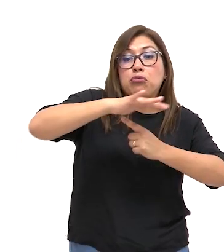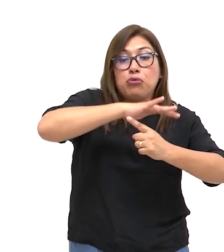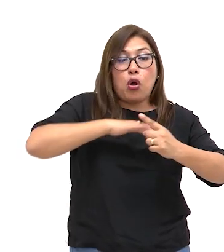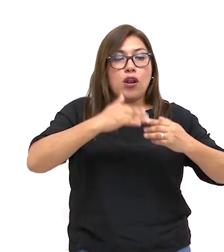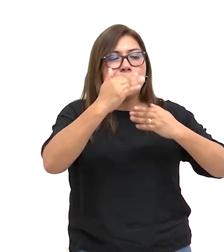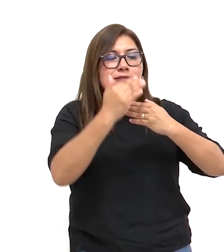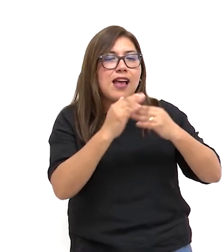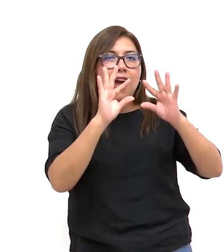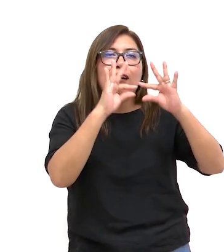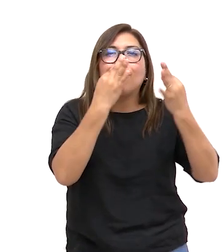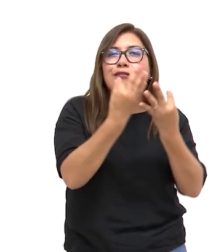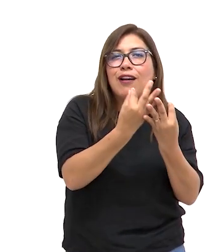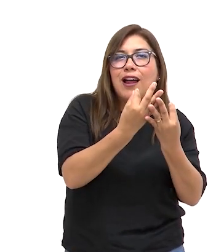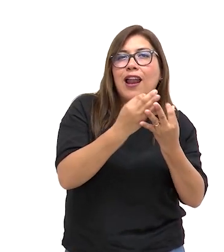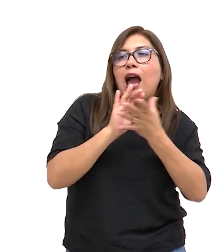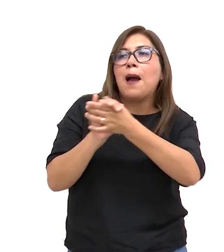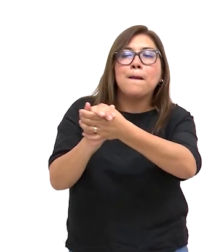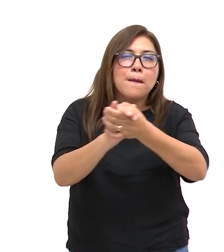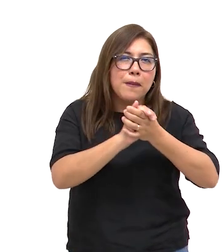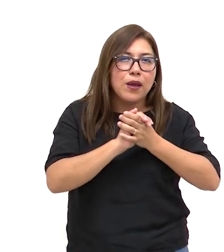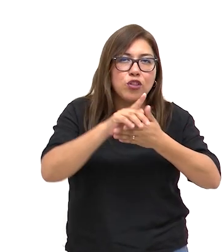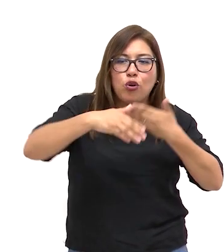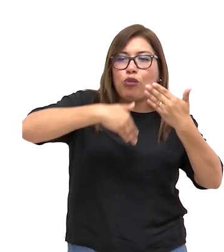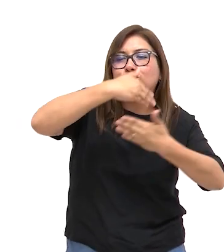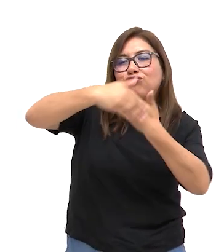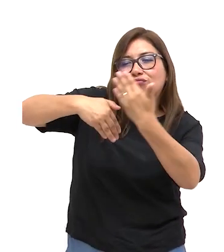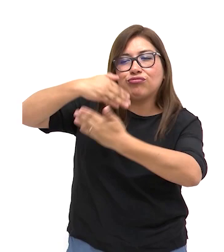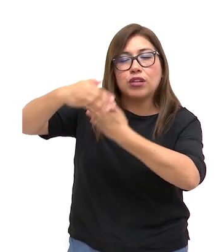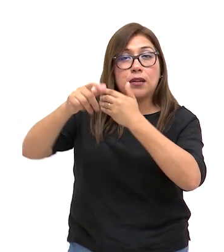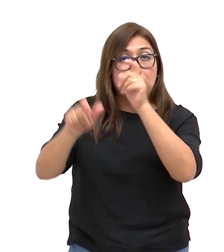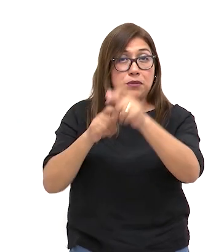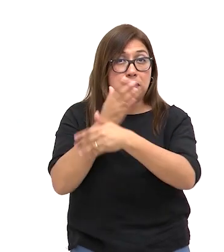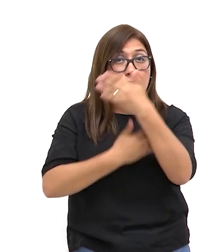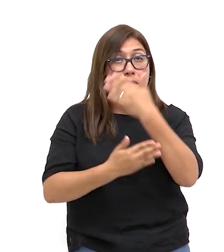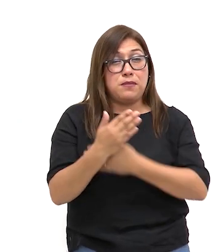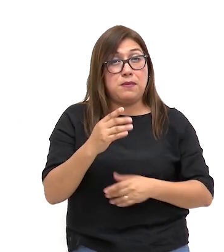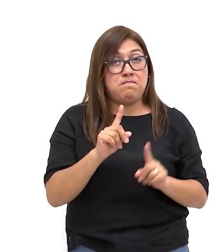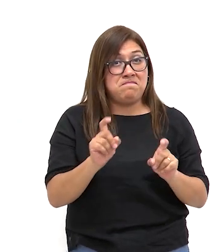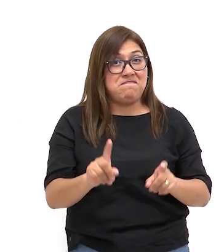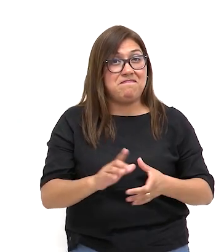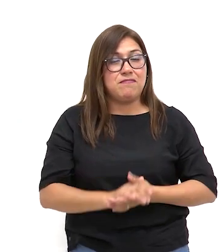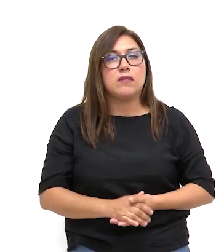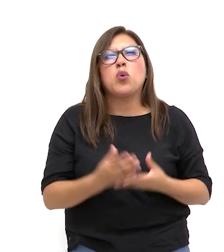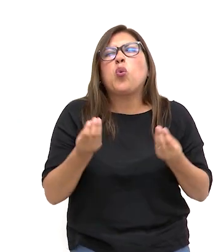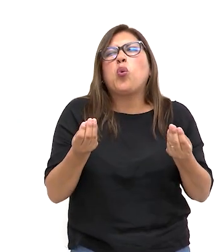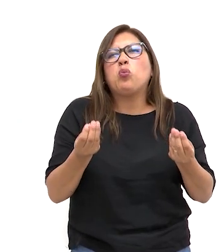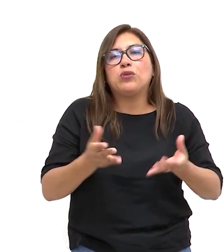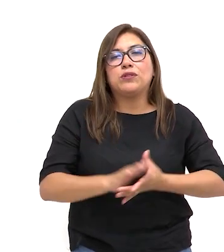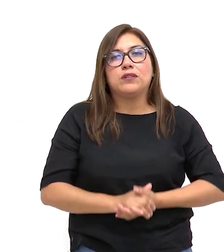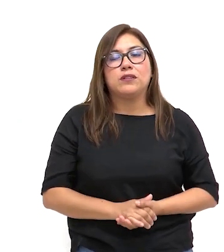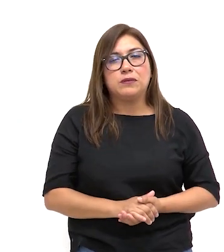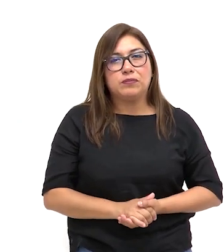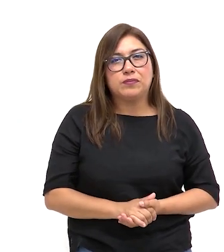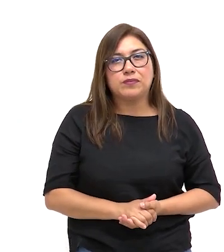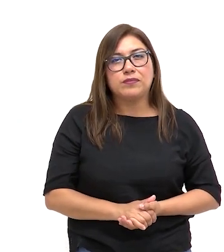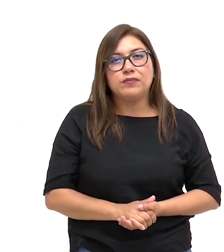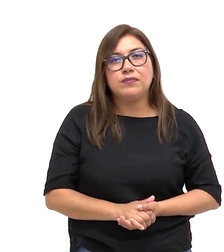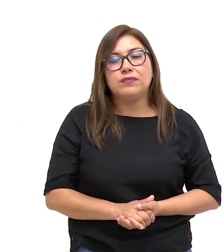entorno cercano, familiar o amical, has compartido con personas con discapacidad? ¿De qué manera?